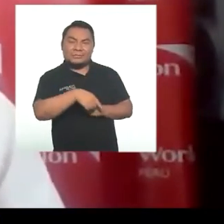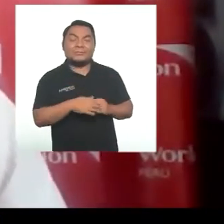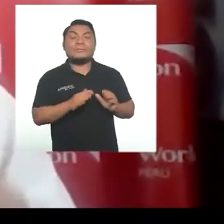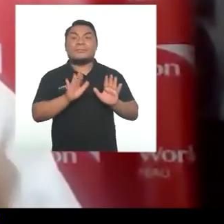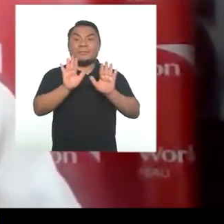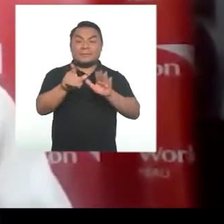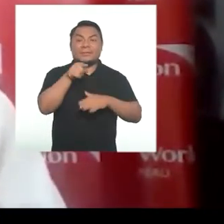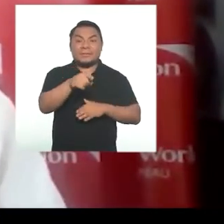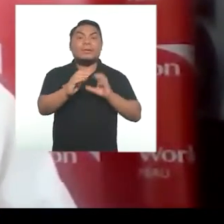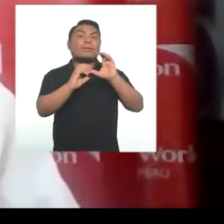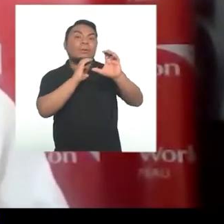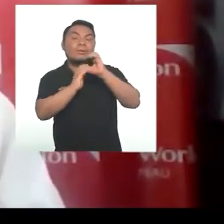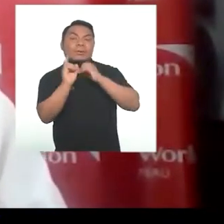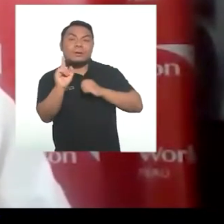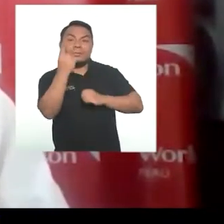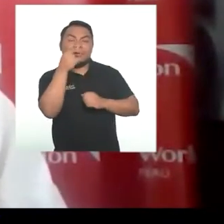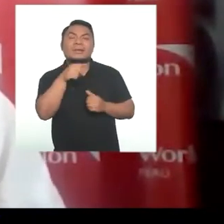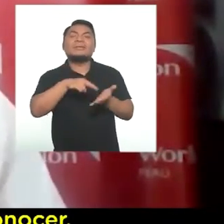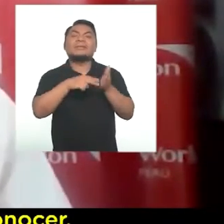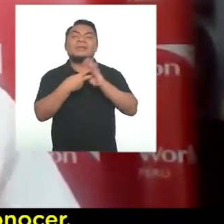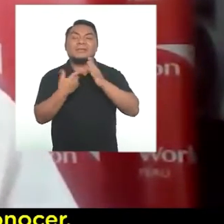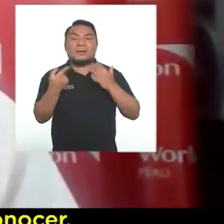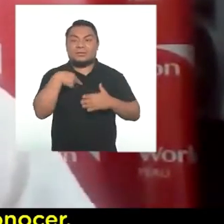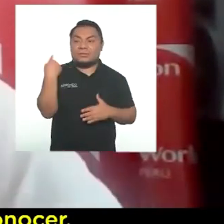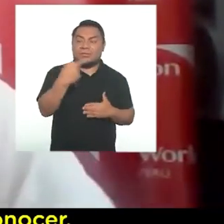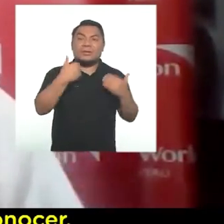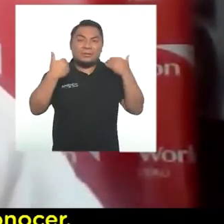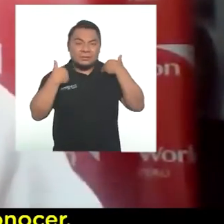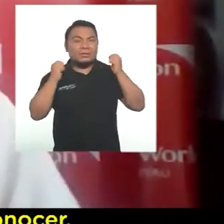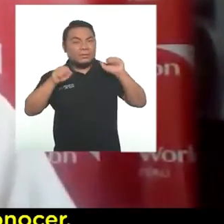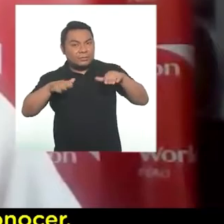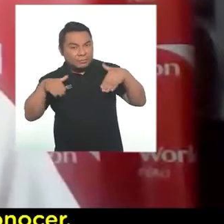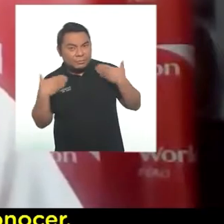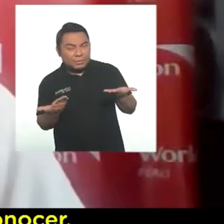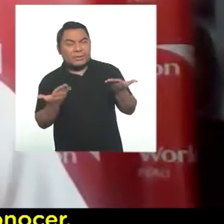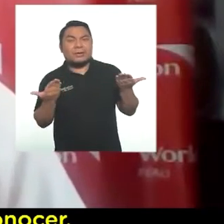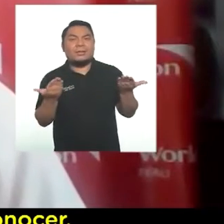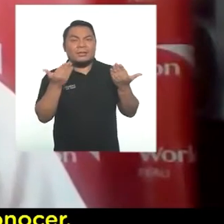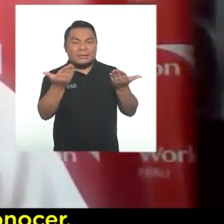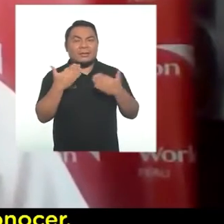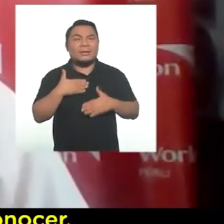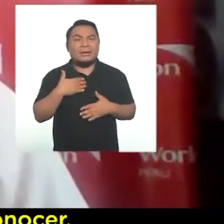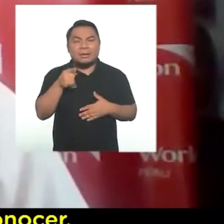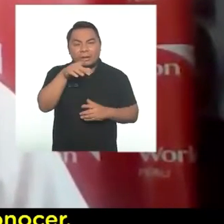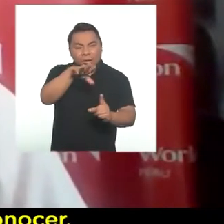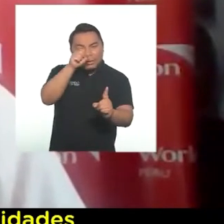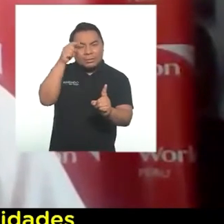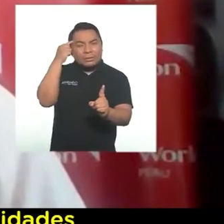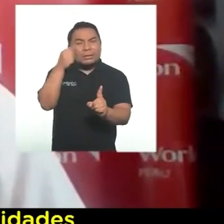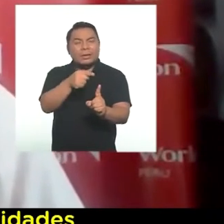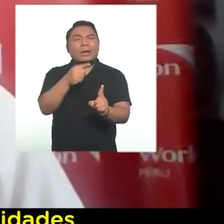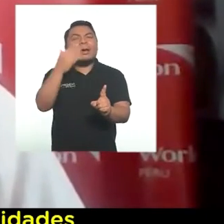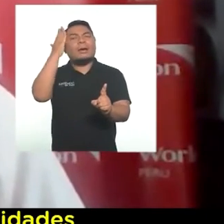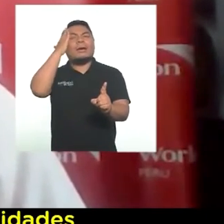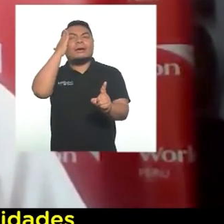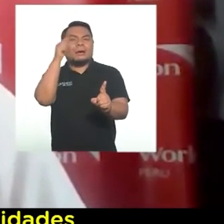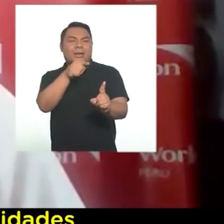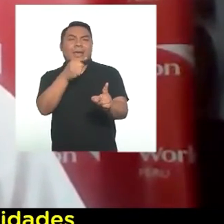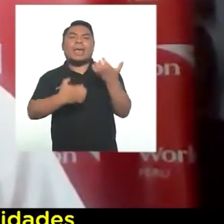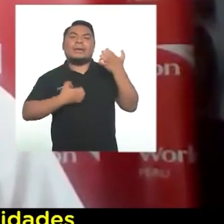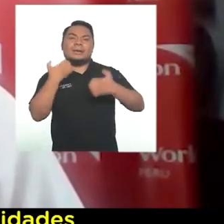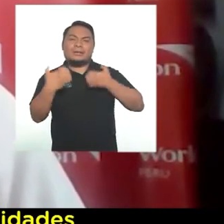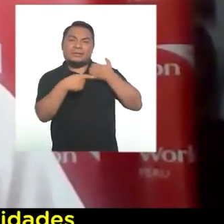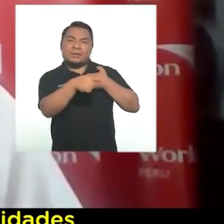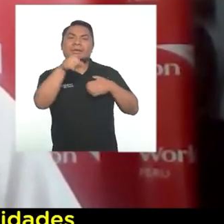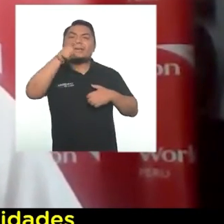Pero, ojo, dialogar primero implica que nosotros tengamos la capacidad de reconocer, de darnos cuenta de las